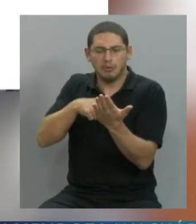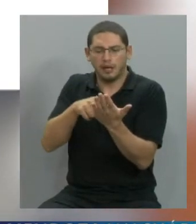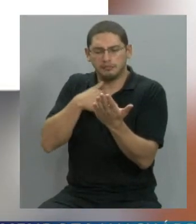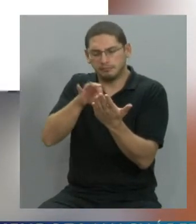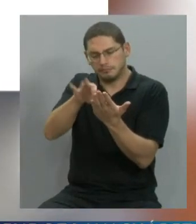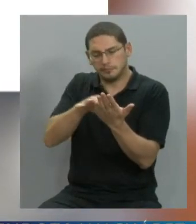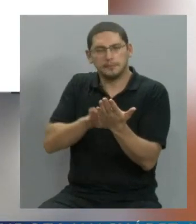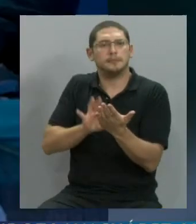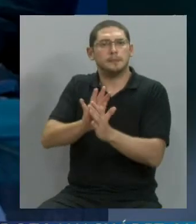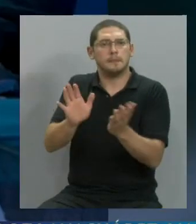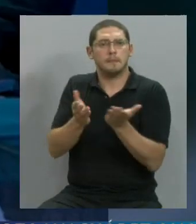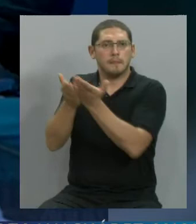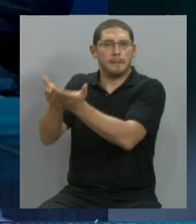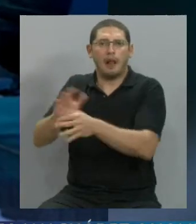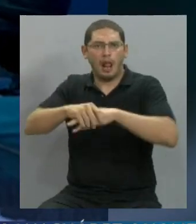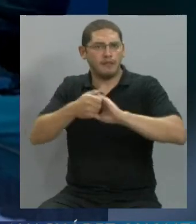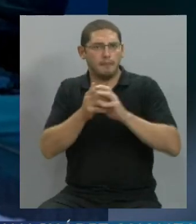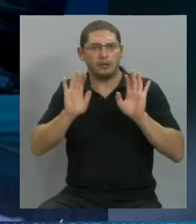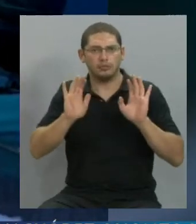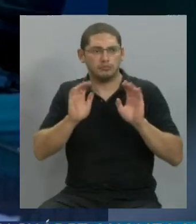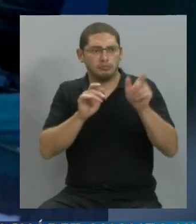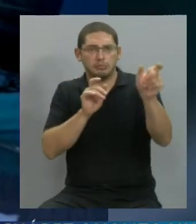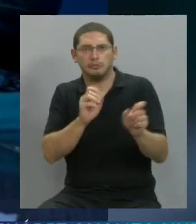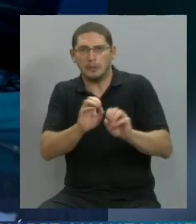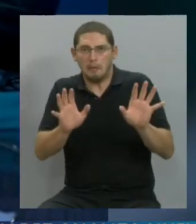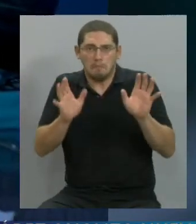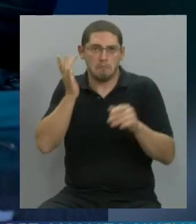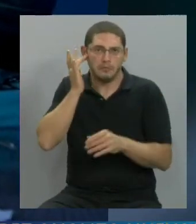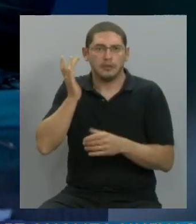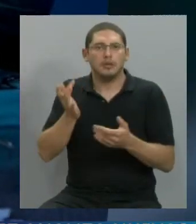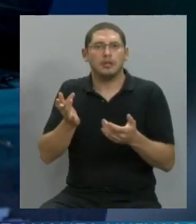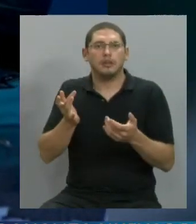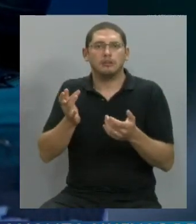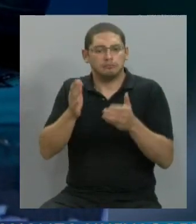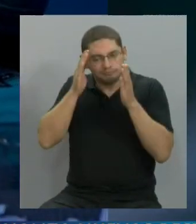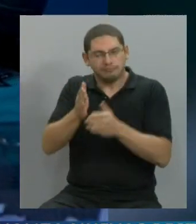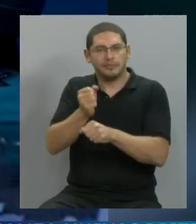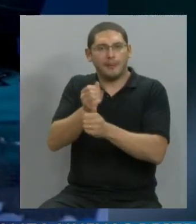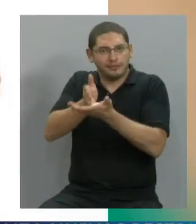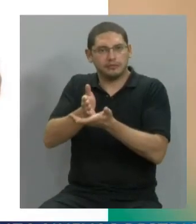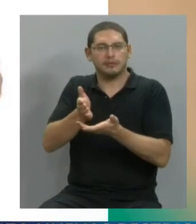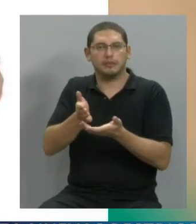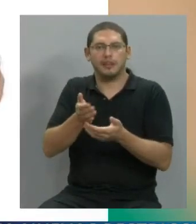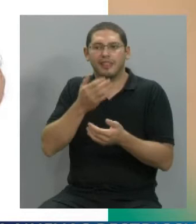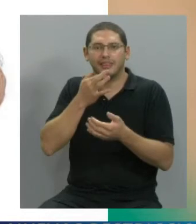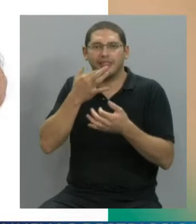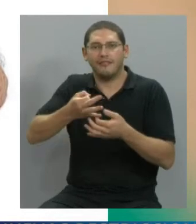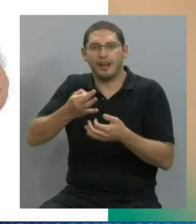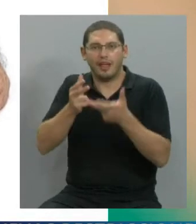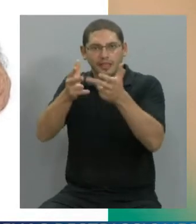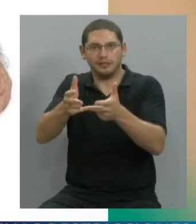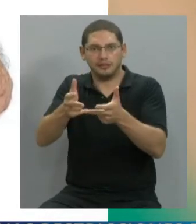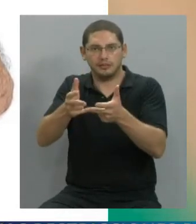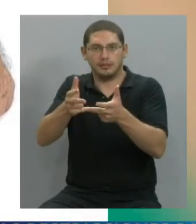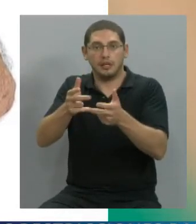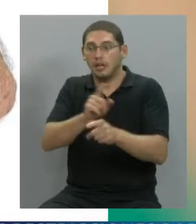perito debe cumplir con la función, donde debe prestar verdad, decir verdad, que está penado